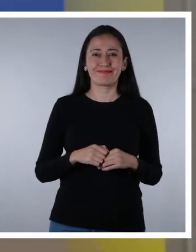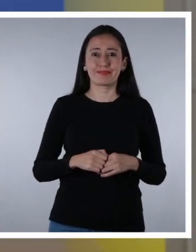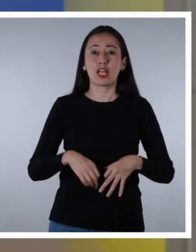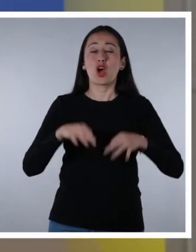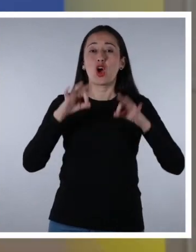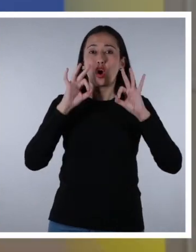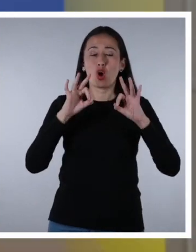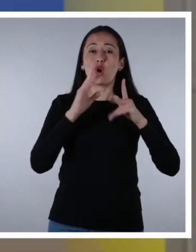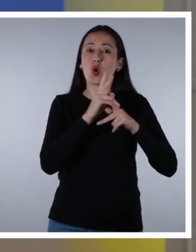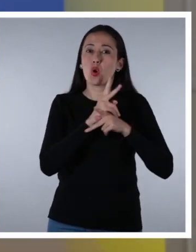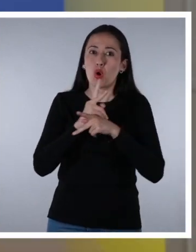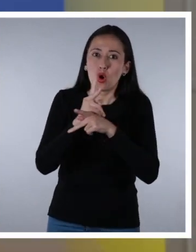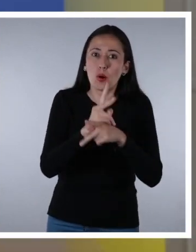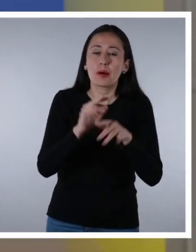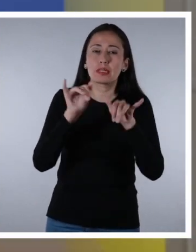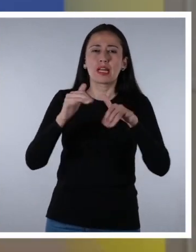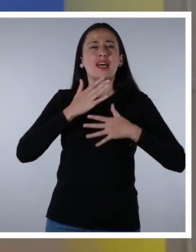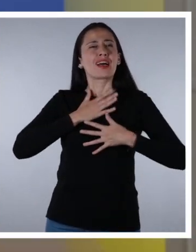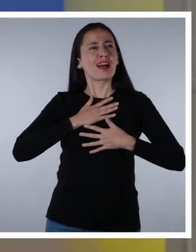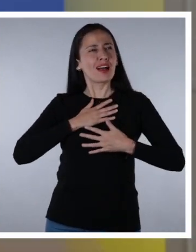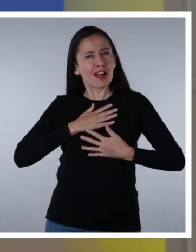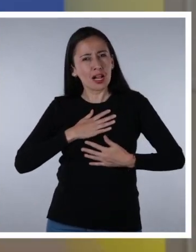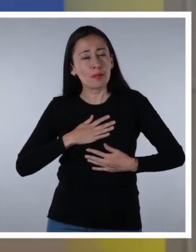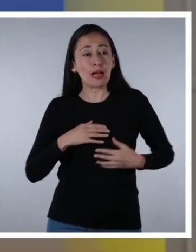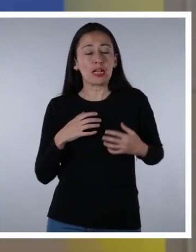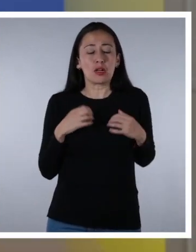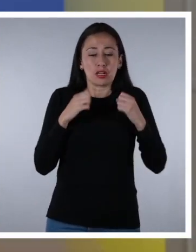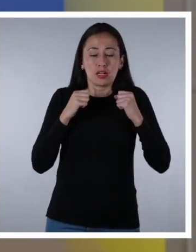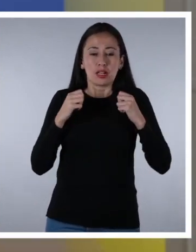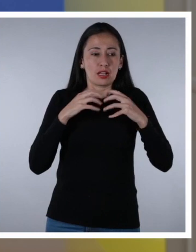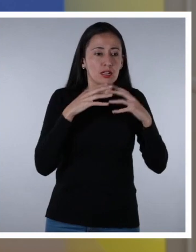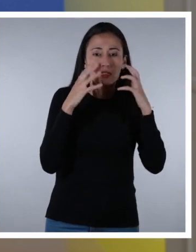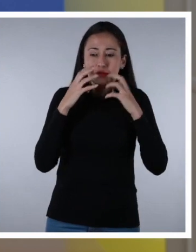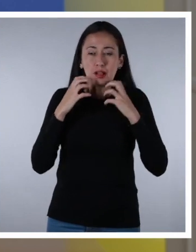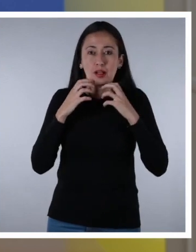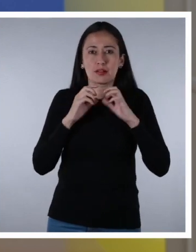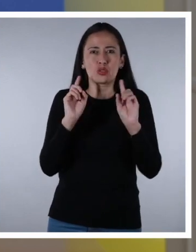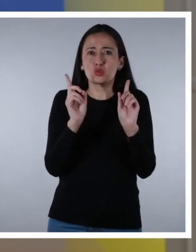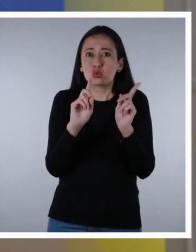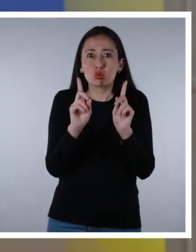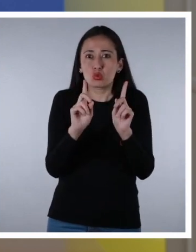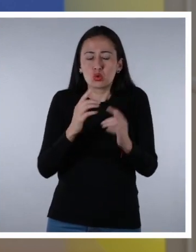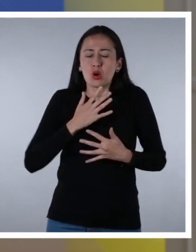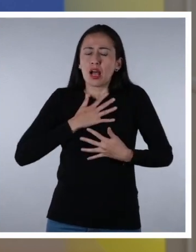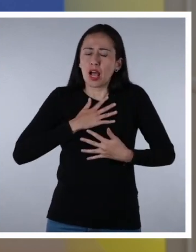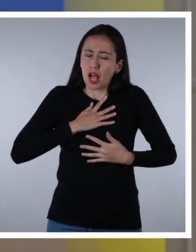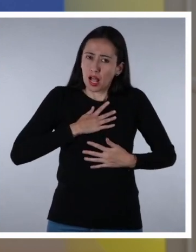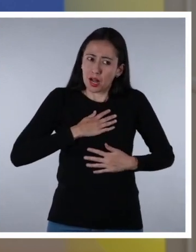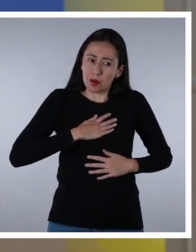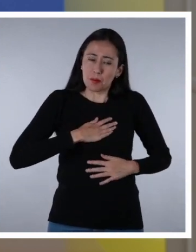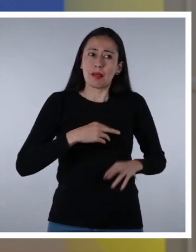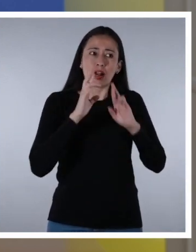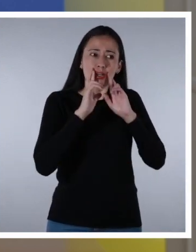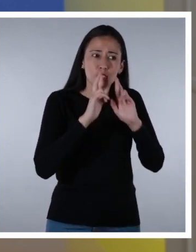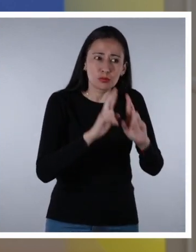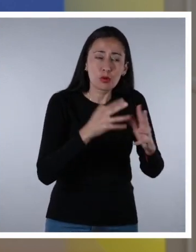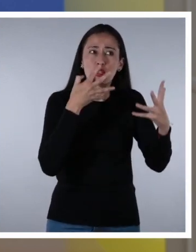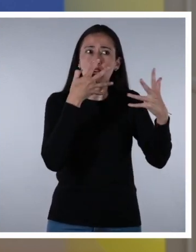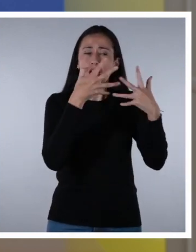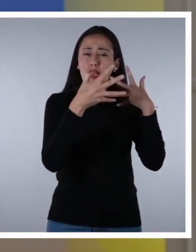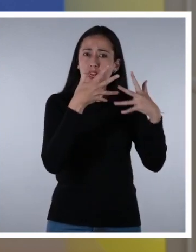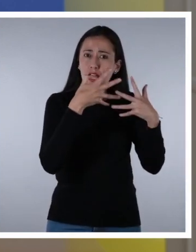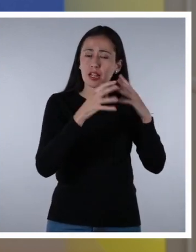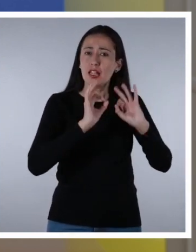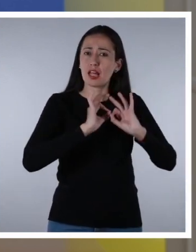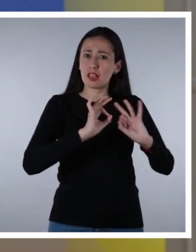Conserva la serenidad para que puedas responder con información asertiva o con un mensaje que esté enfocado